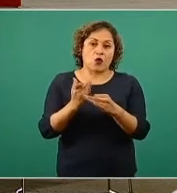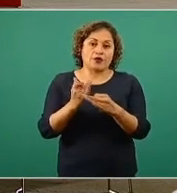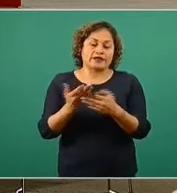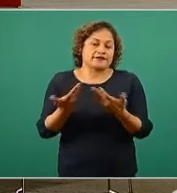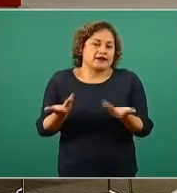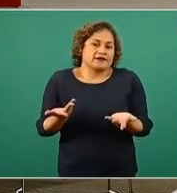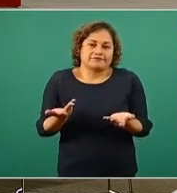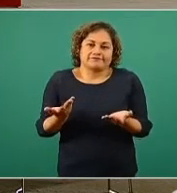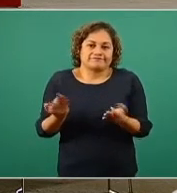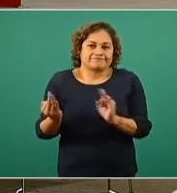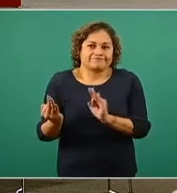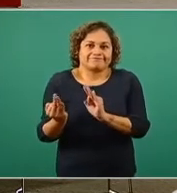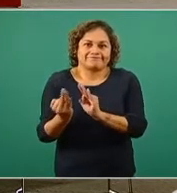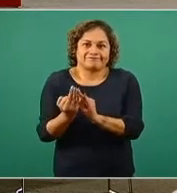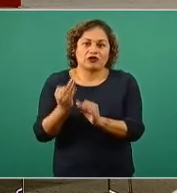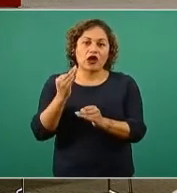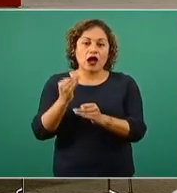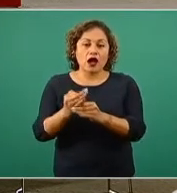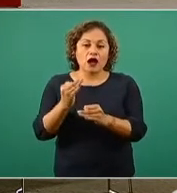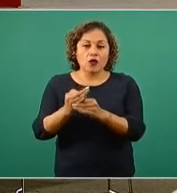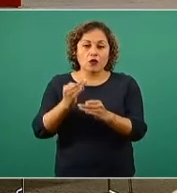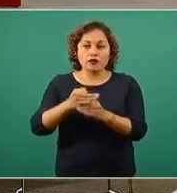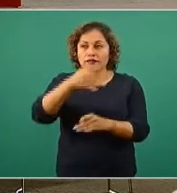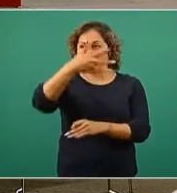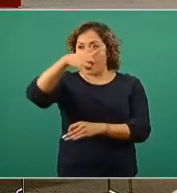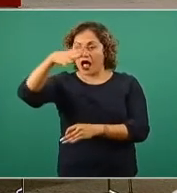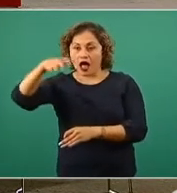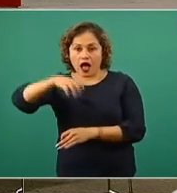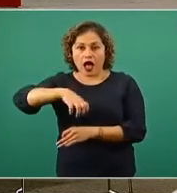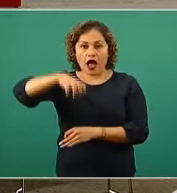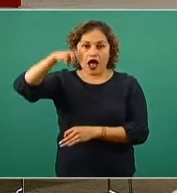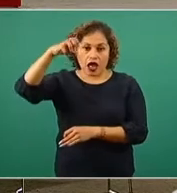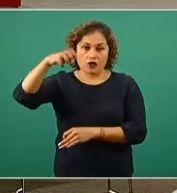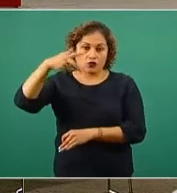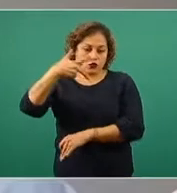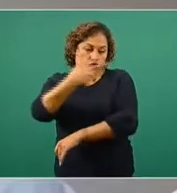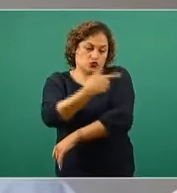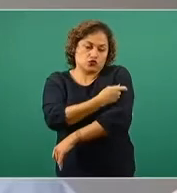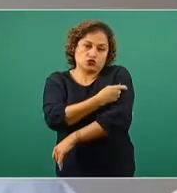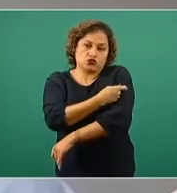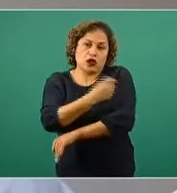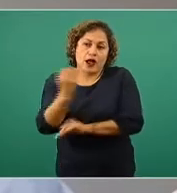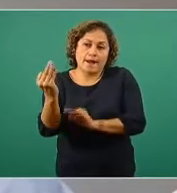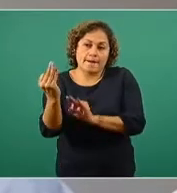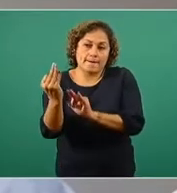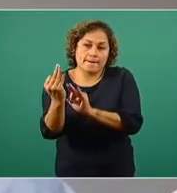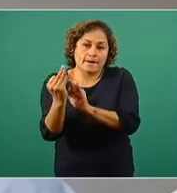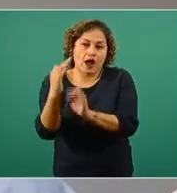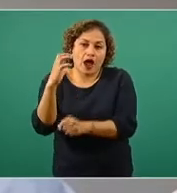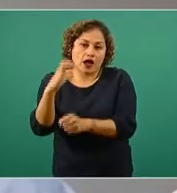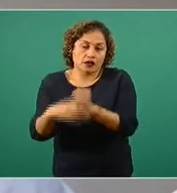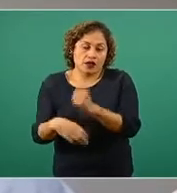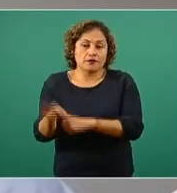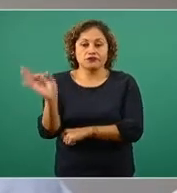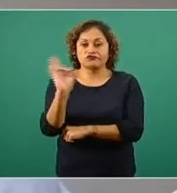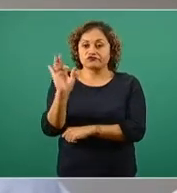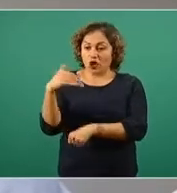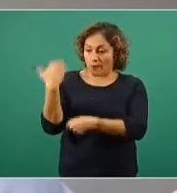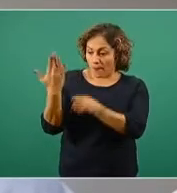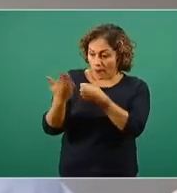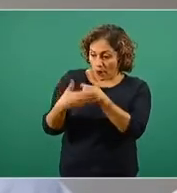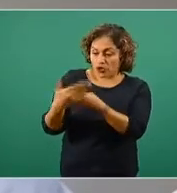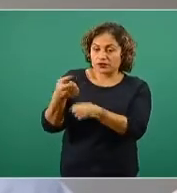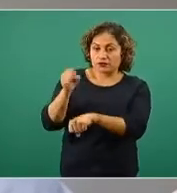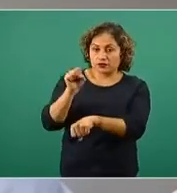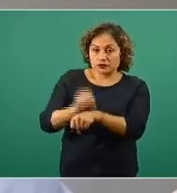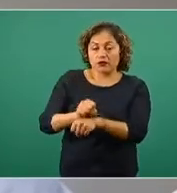semana de vacunación a la población de adultos mayores en siguientes semanas o cuando